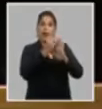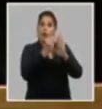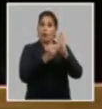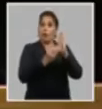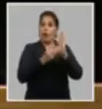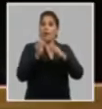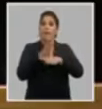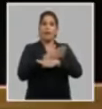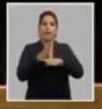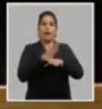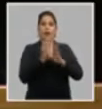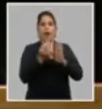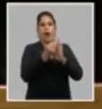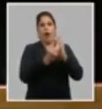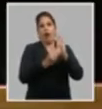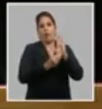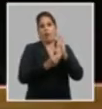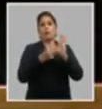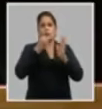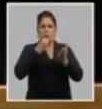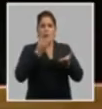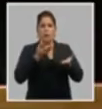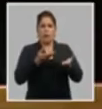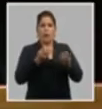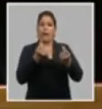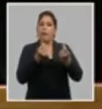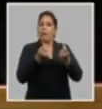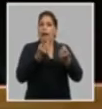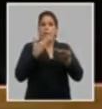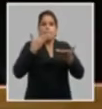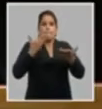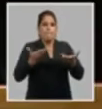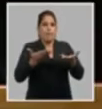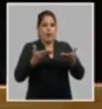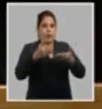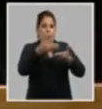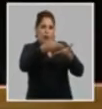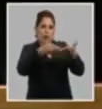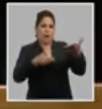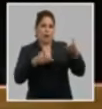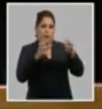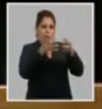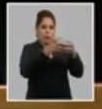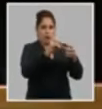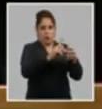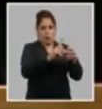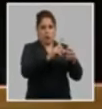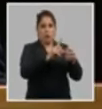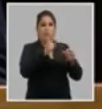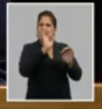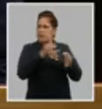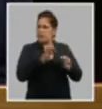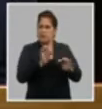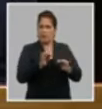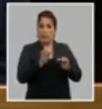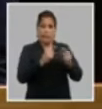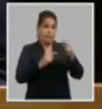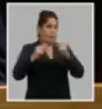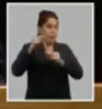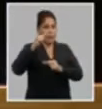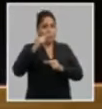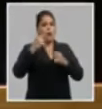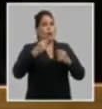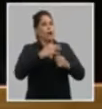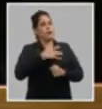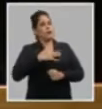valiosos aportes que permitieron enriquecer los mismos. En todo momento primó una